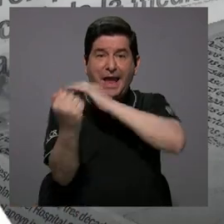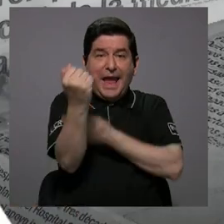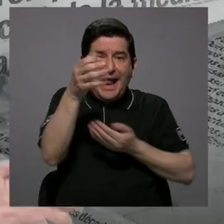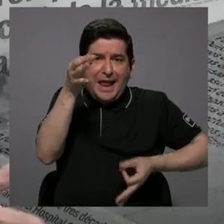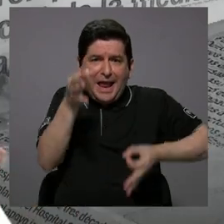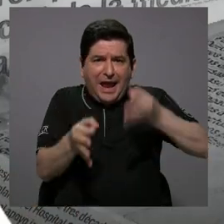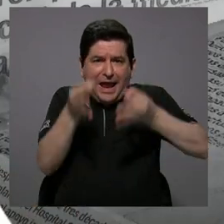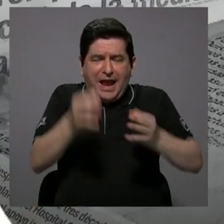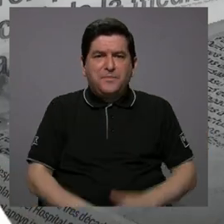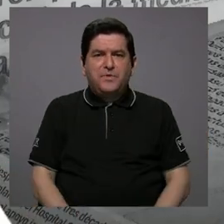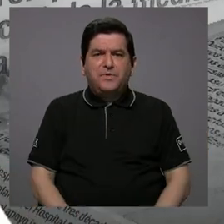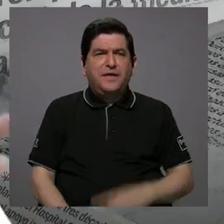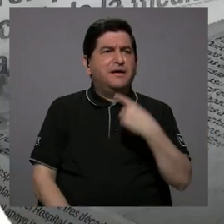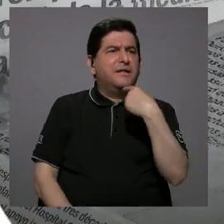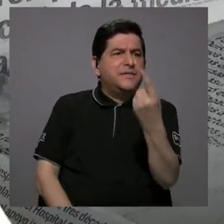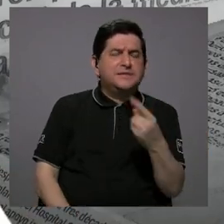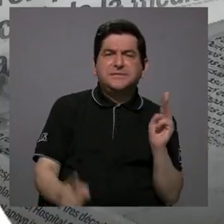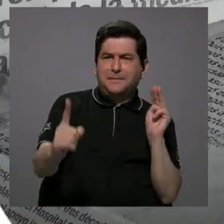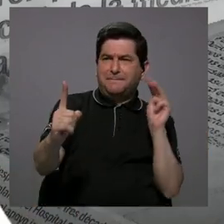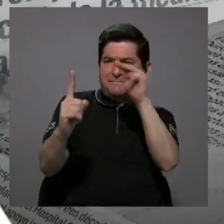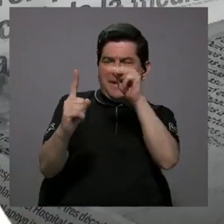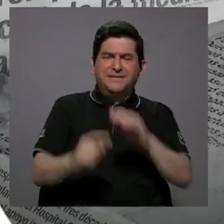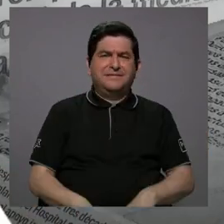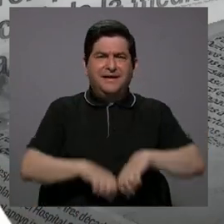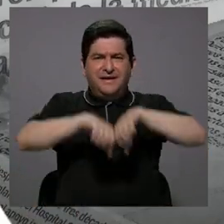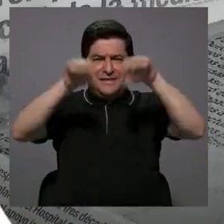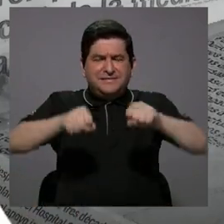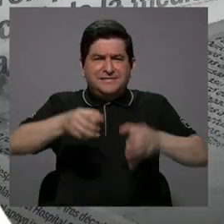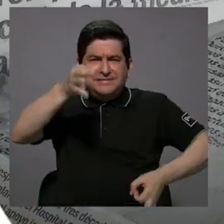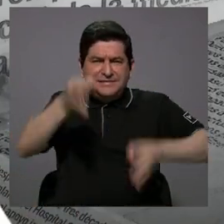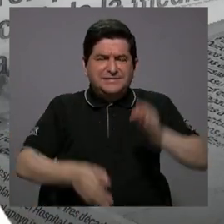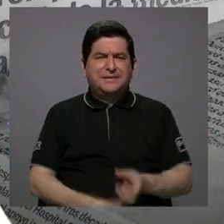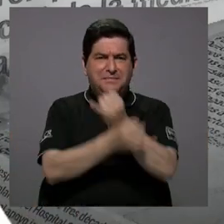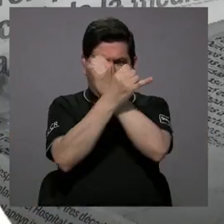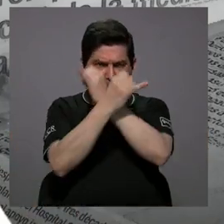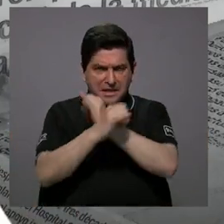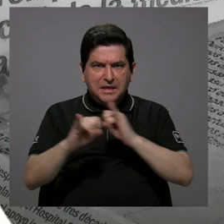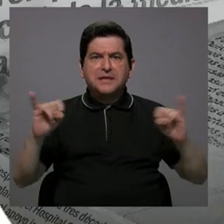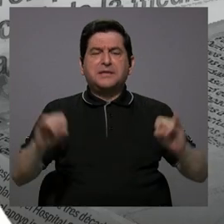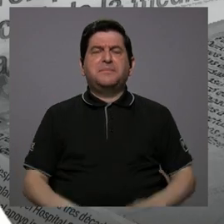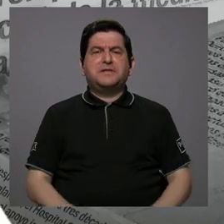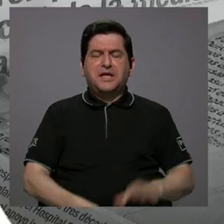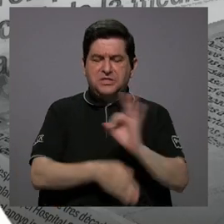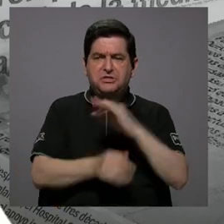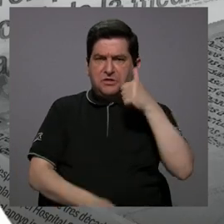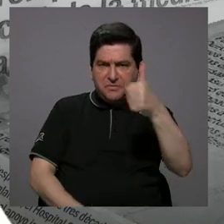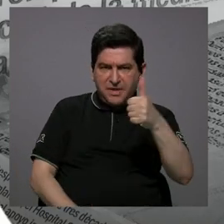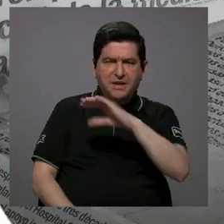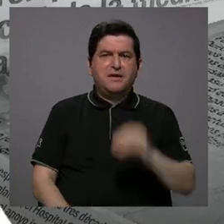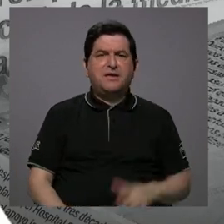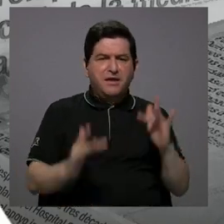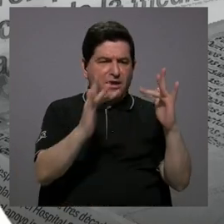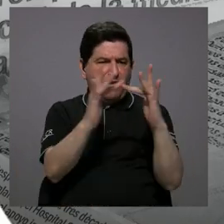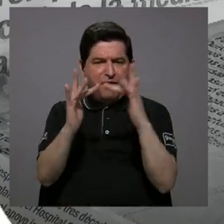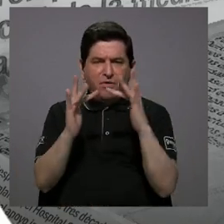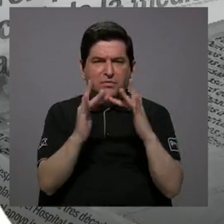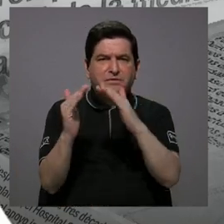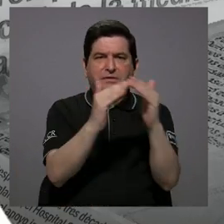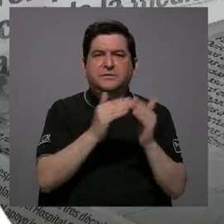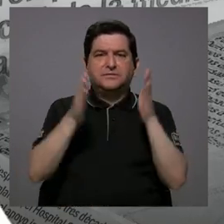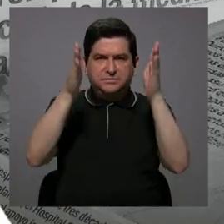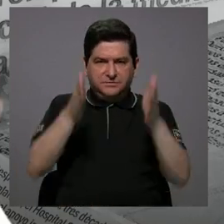El Poder Judicial anunció como meta un sistema judicial independiente, eficiente y cercano a la